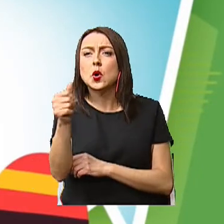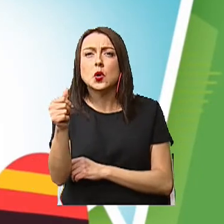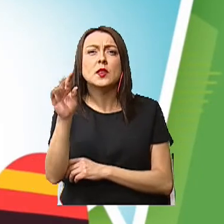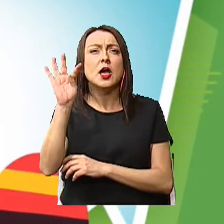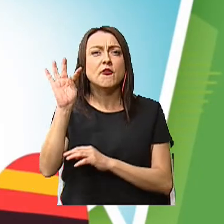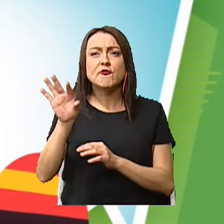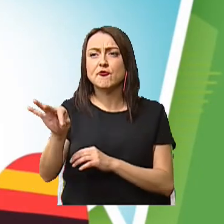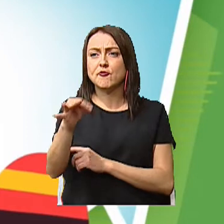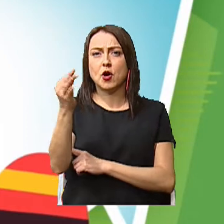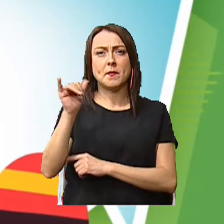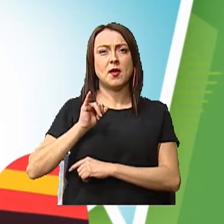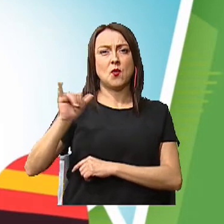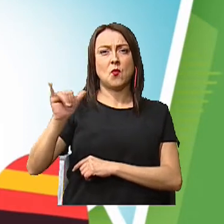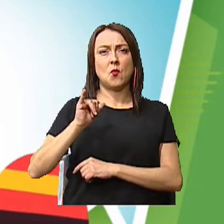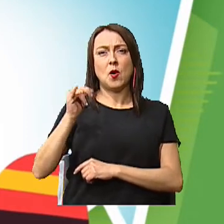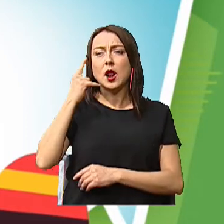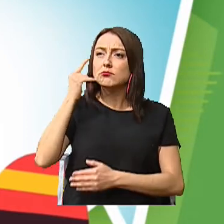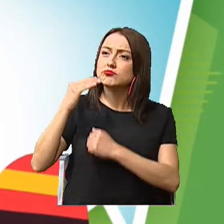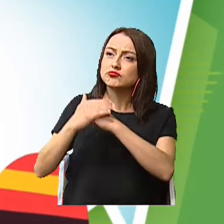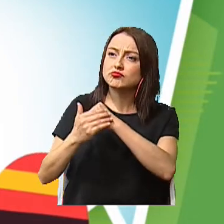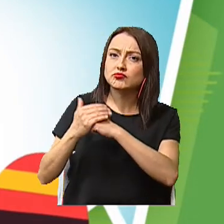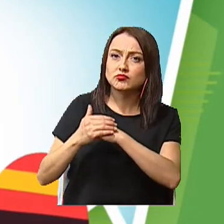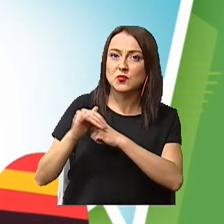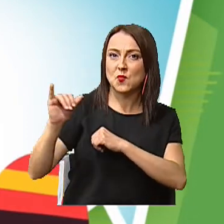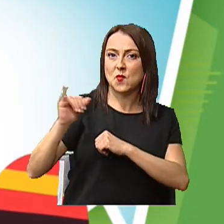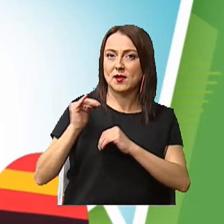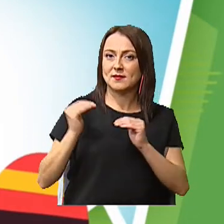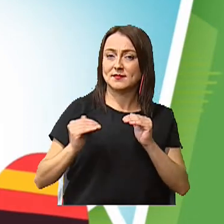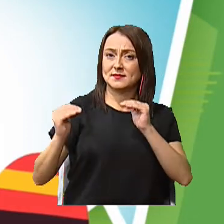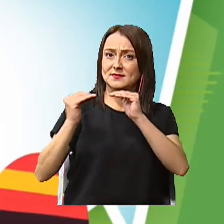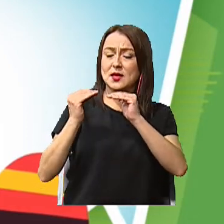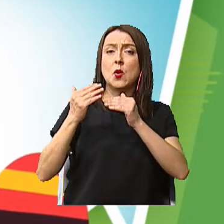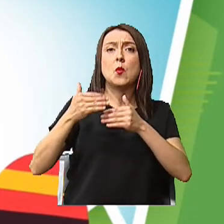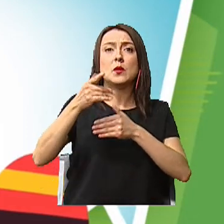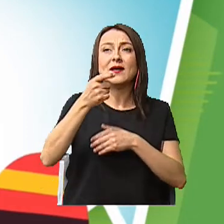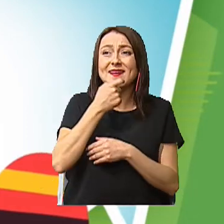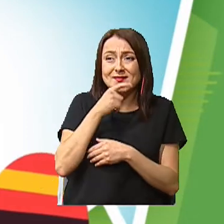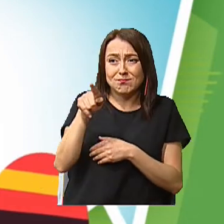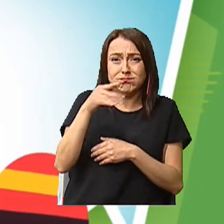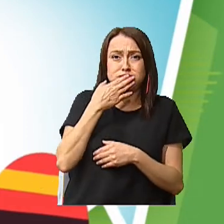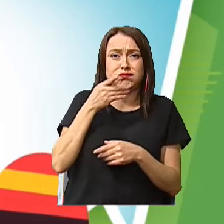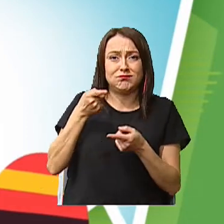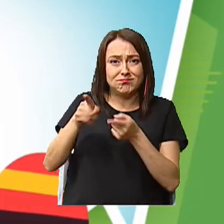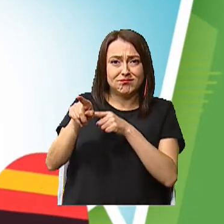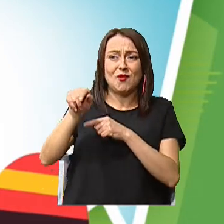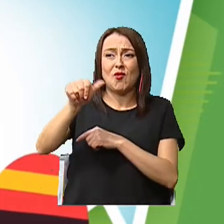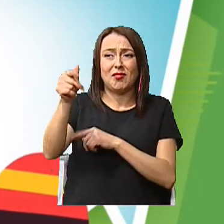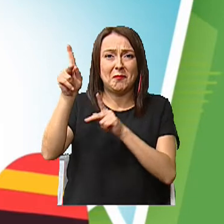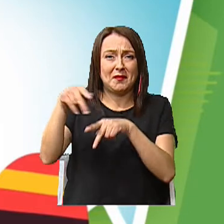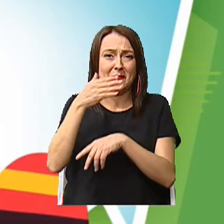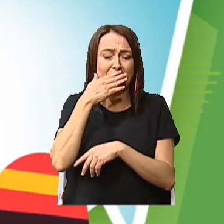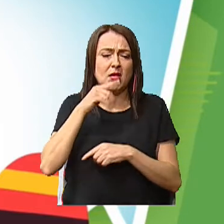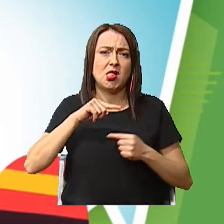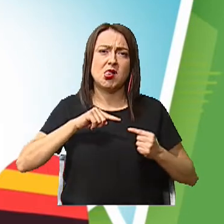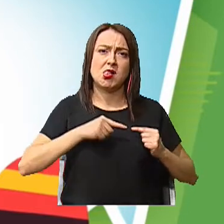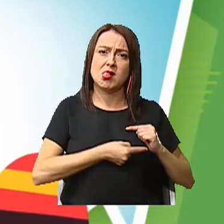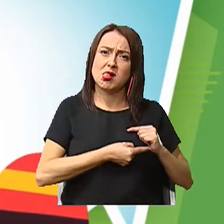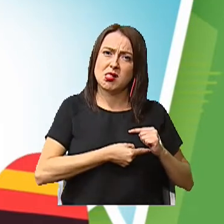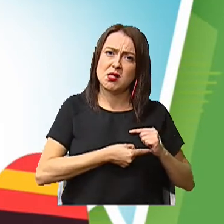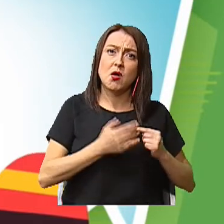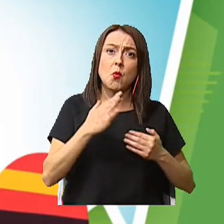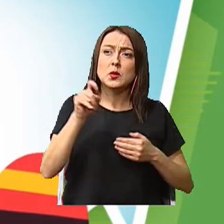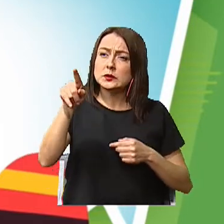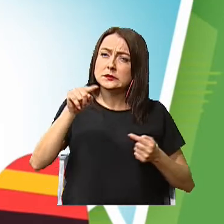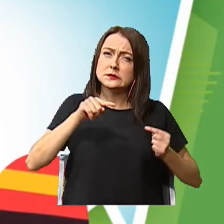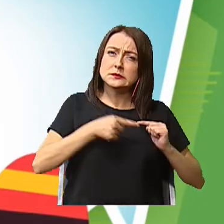misma forma que te gustaría que te trataran a ti Cuando te burlas u ofendes a una persona, la lastimas Cuando la